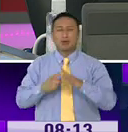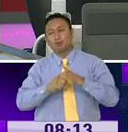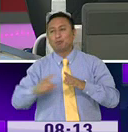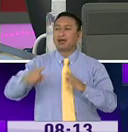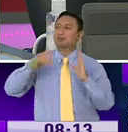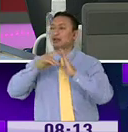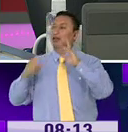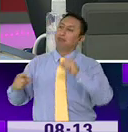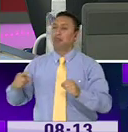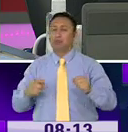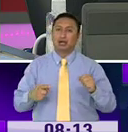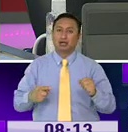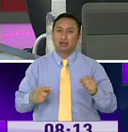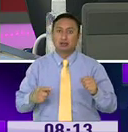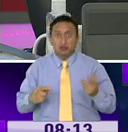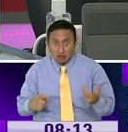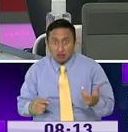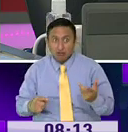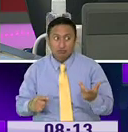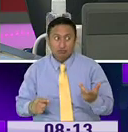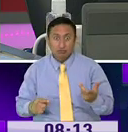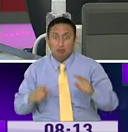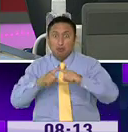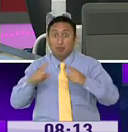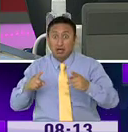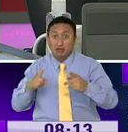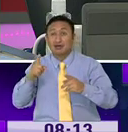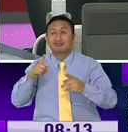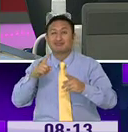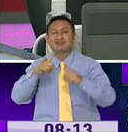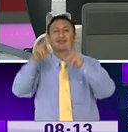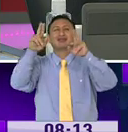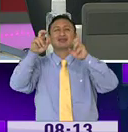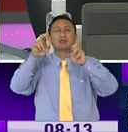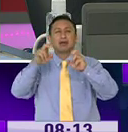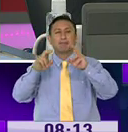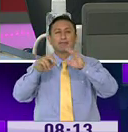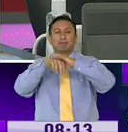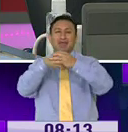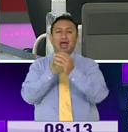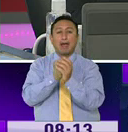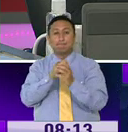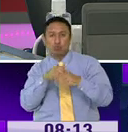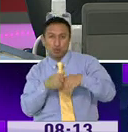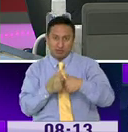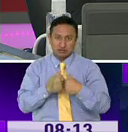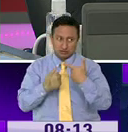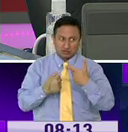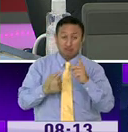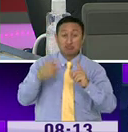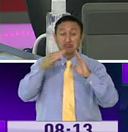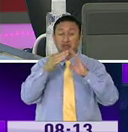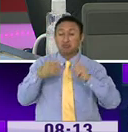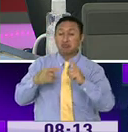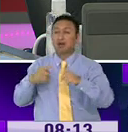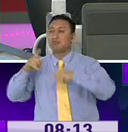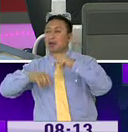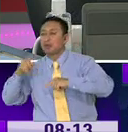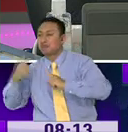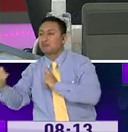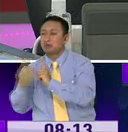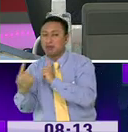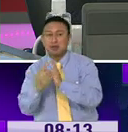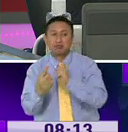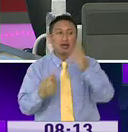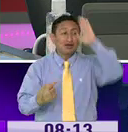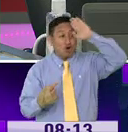salen de sus hogares. Abusan, por usar un término, porque al sentirse bien salen de sus hogares, se ronen con un amigo, van